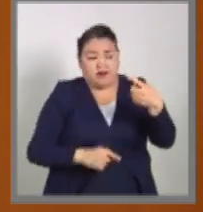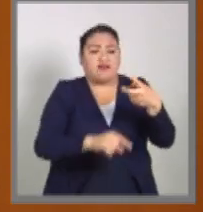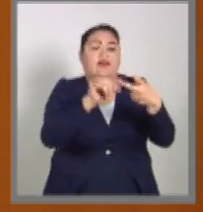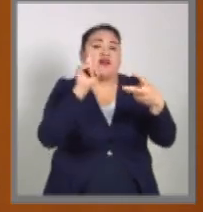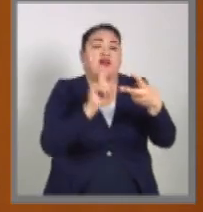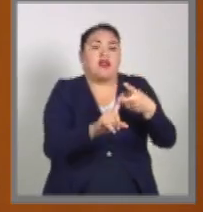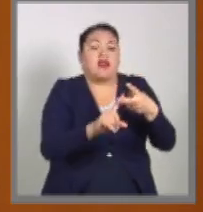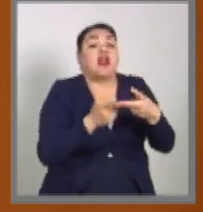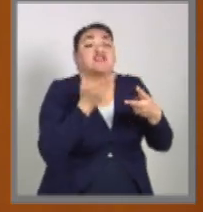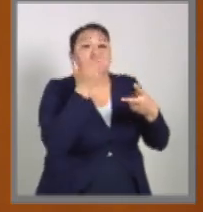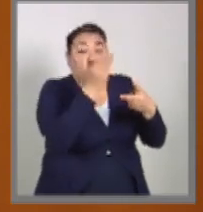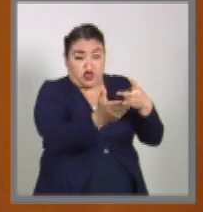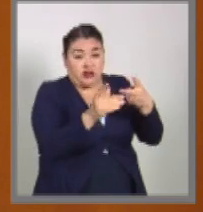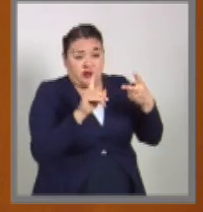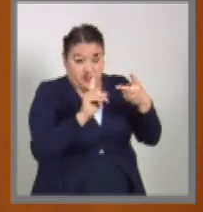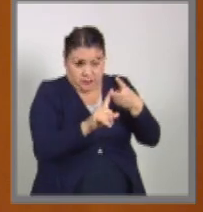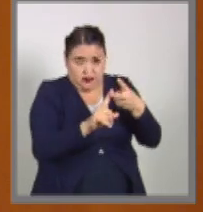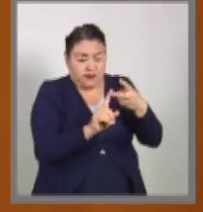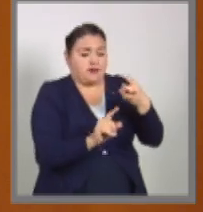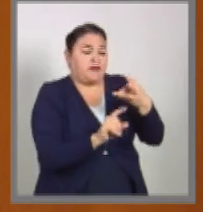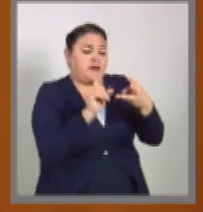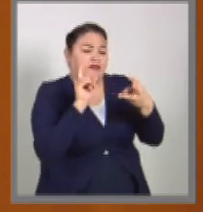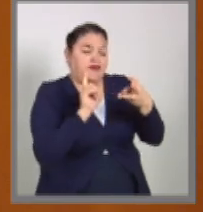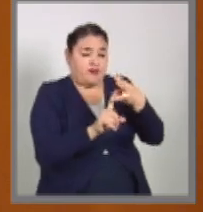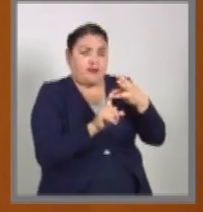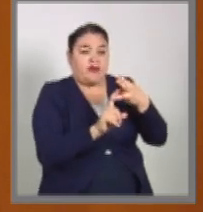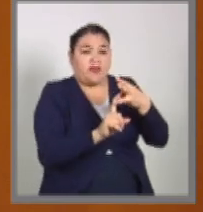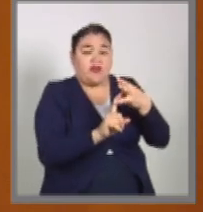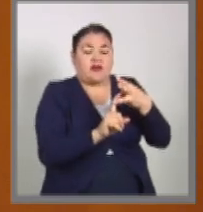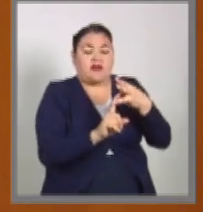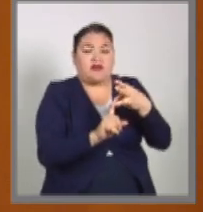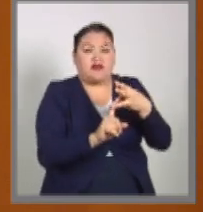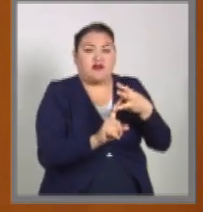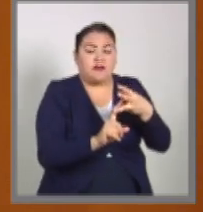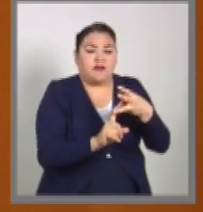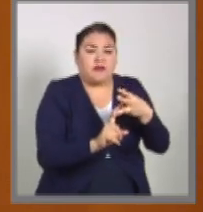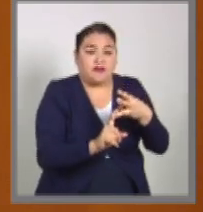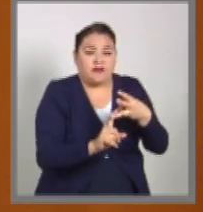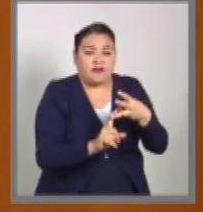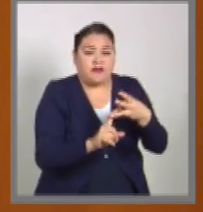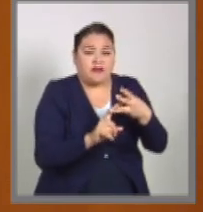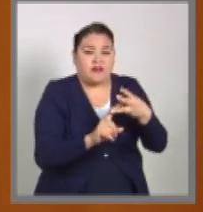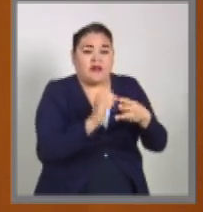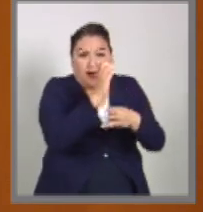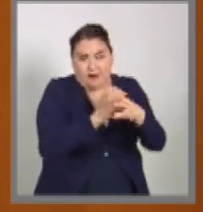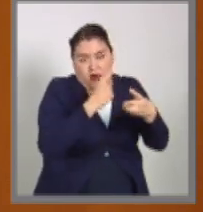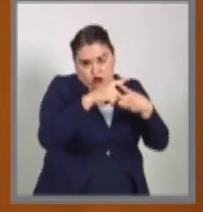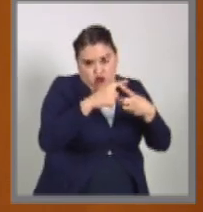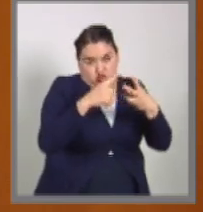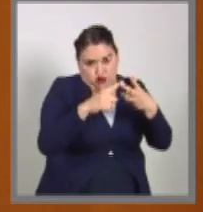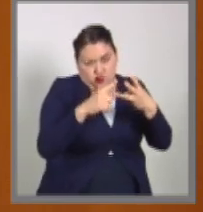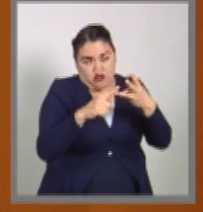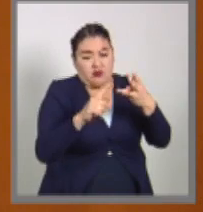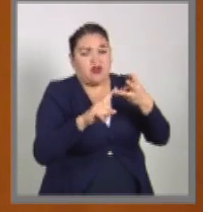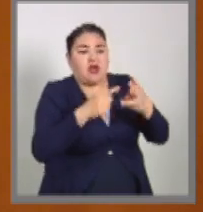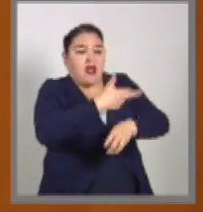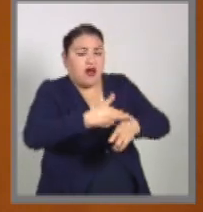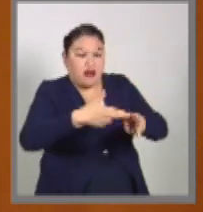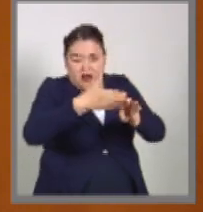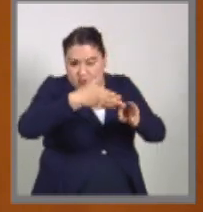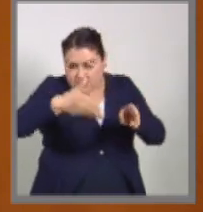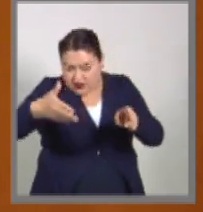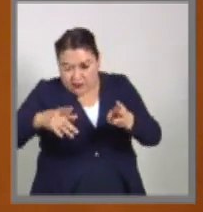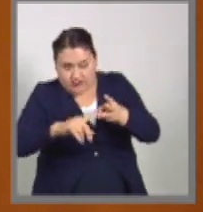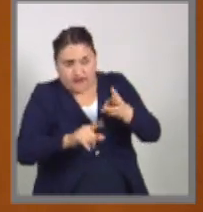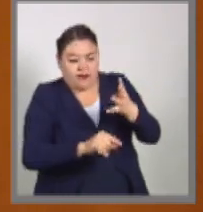solicitud es el segundo capítulo, el tercer capítulo tiene que ver con el procedimiento y, por